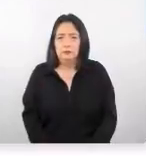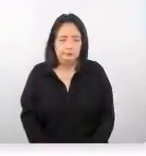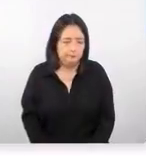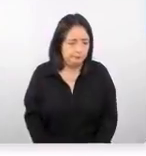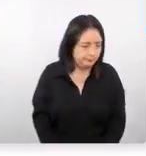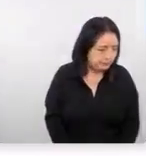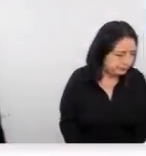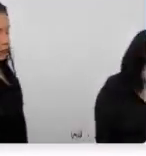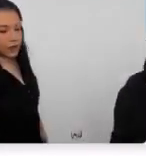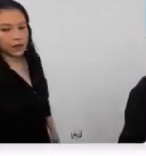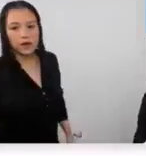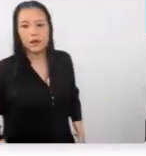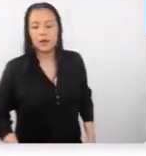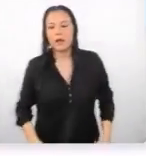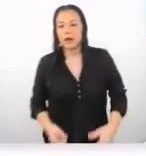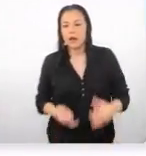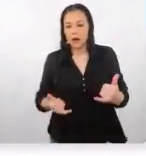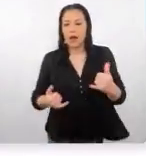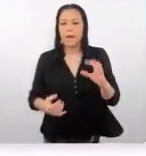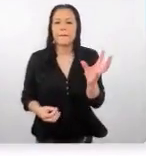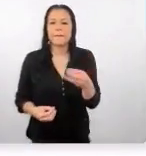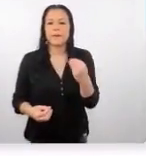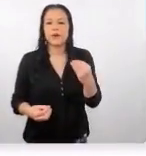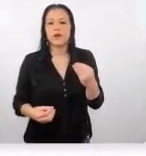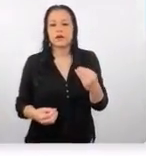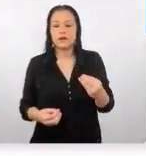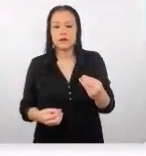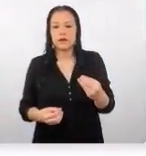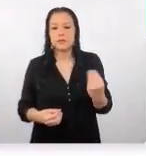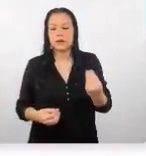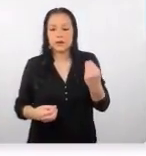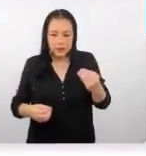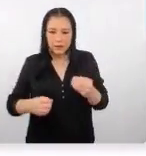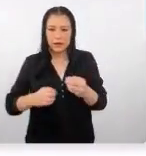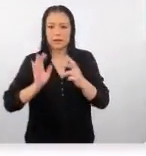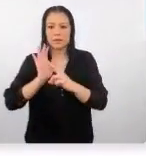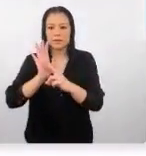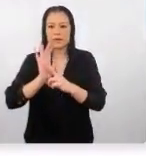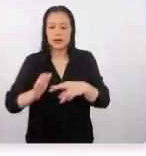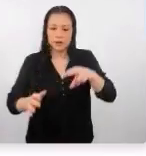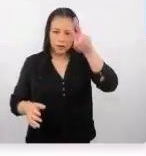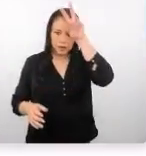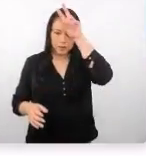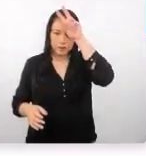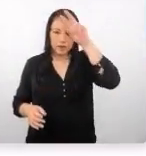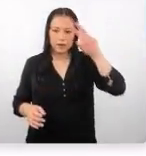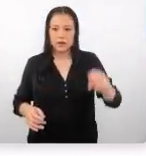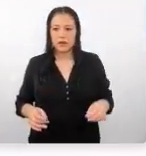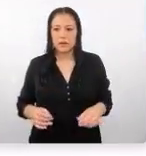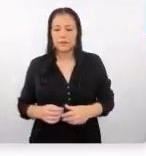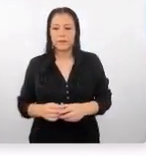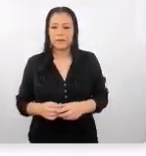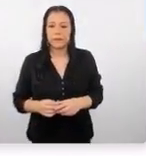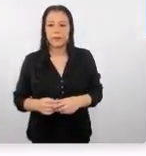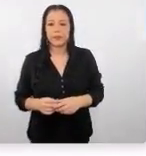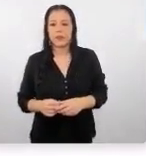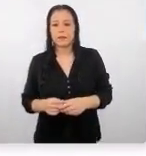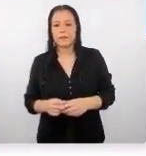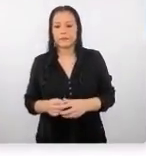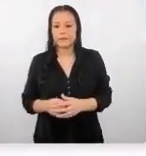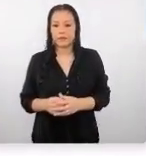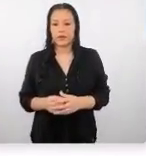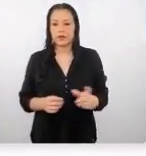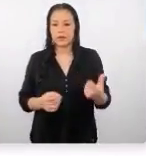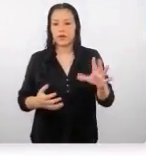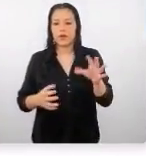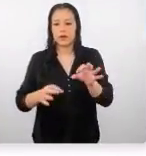Desde el punto de vista de por qué habían visitado nuestro país, vamos a ver en este caso que hay un grupo importante de viaje